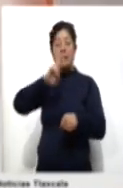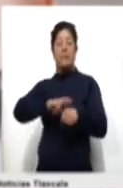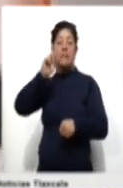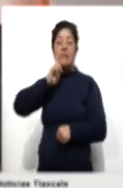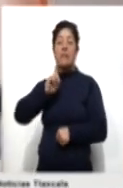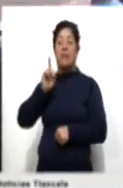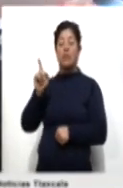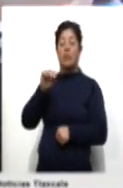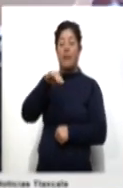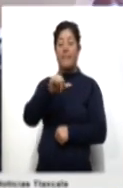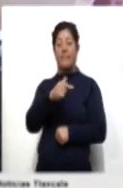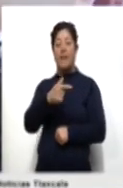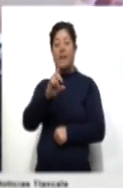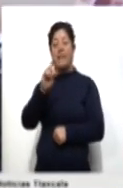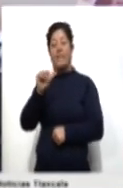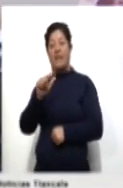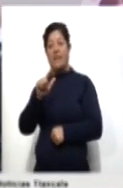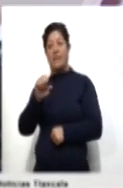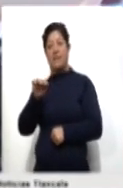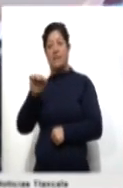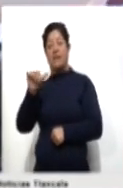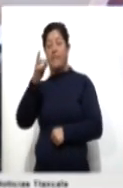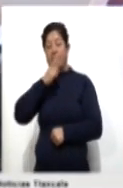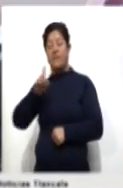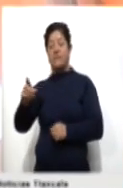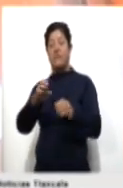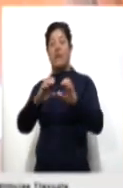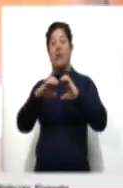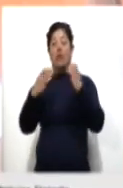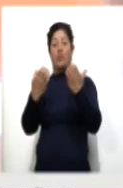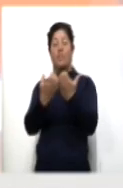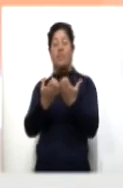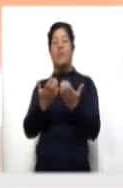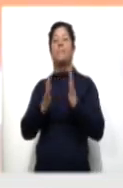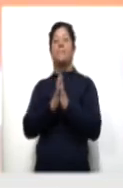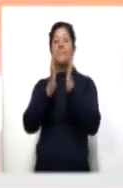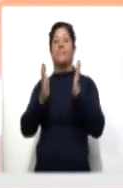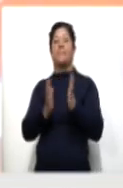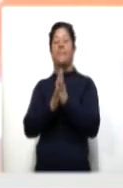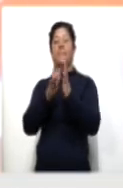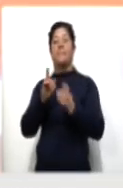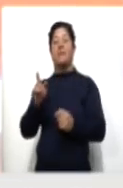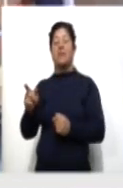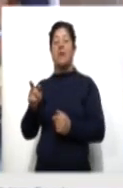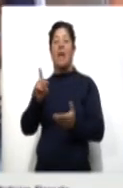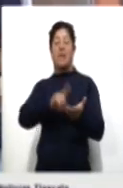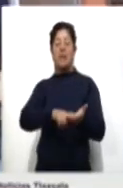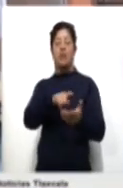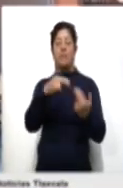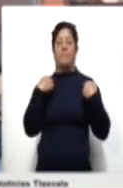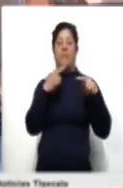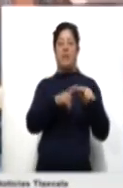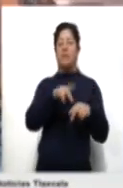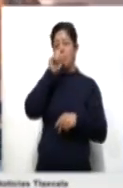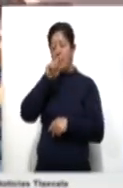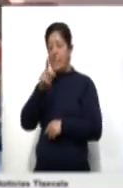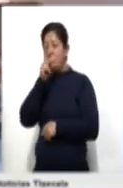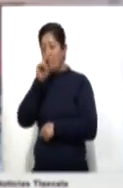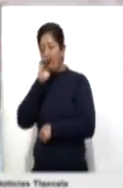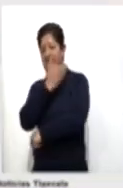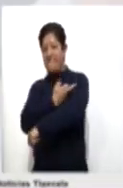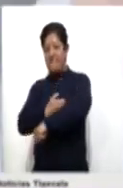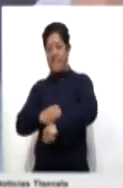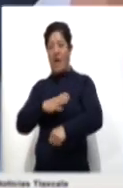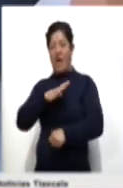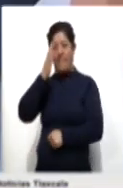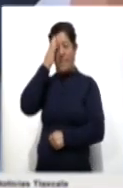Magdalena Hernández Gutiérrez, informó que el Comité Participativo de Salud Escolar, integrado por docentes y padres de familia, encabezaron las acciones.